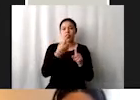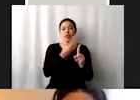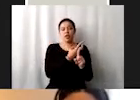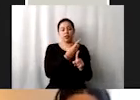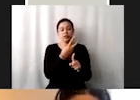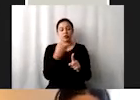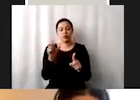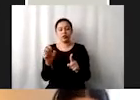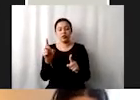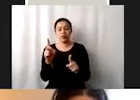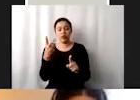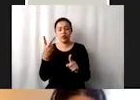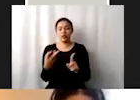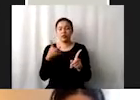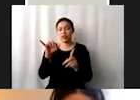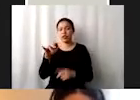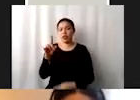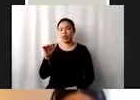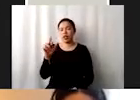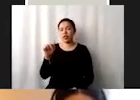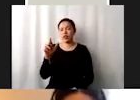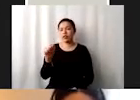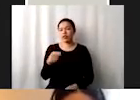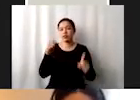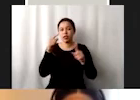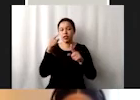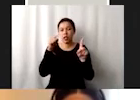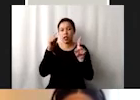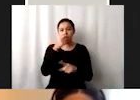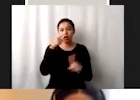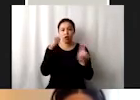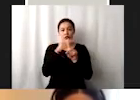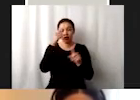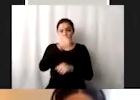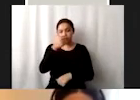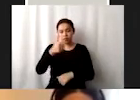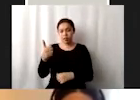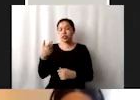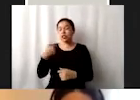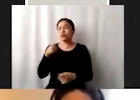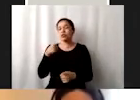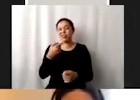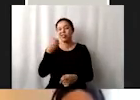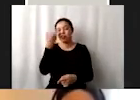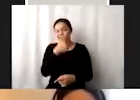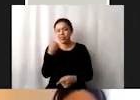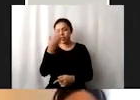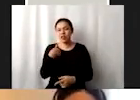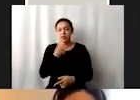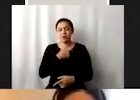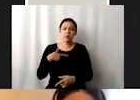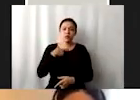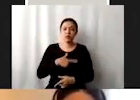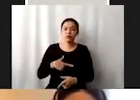las metas de cada objetivo, pero para eso, sí quiero, me gustaría que al momento en que